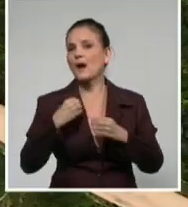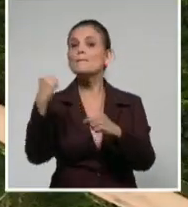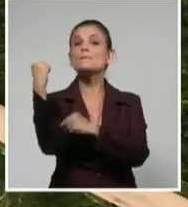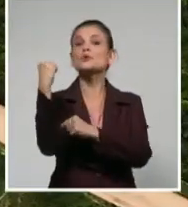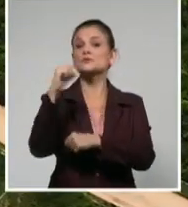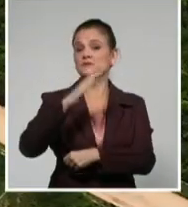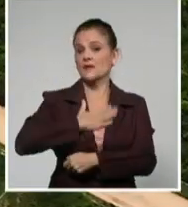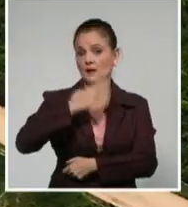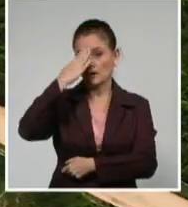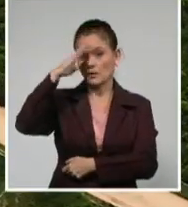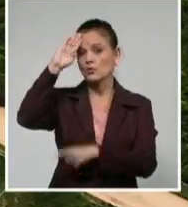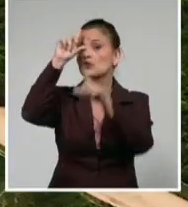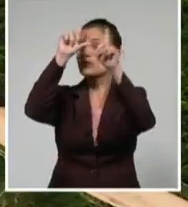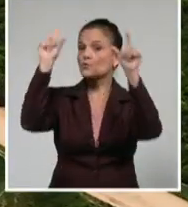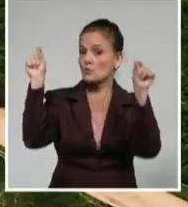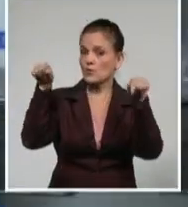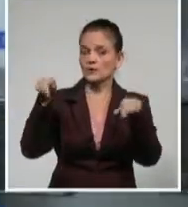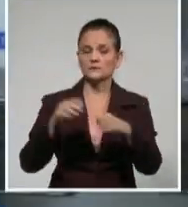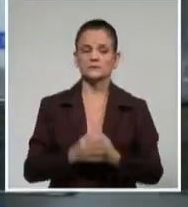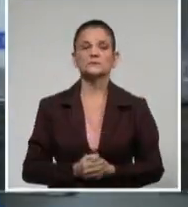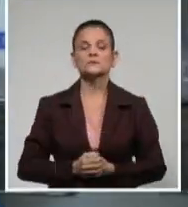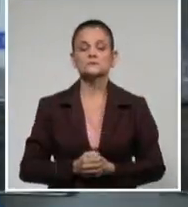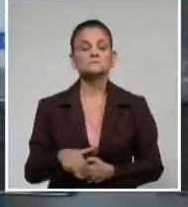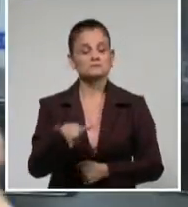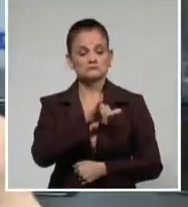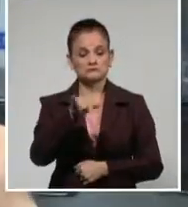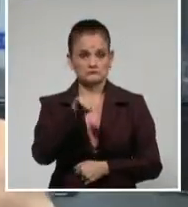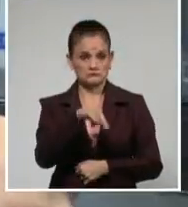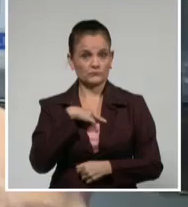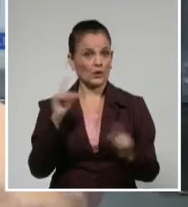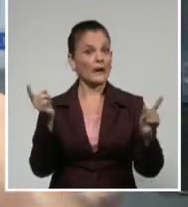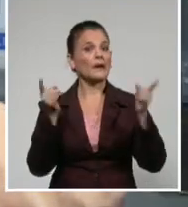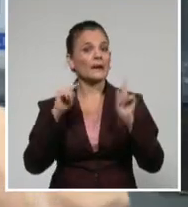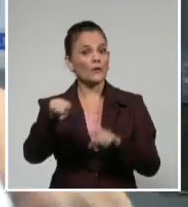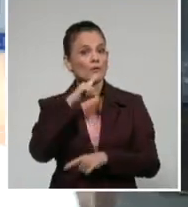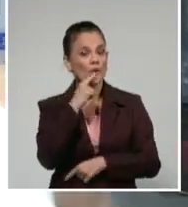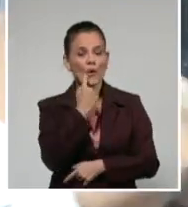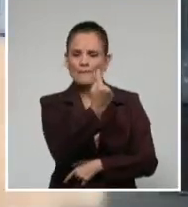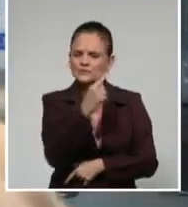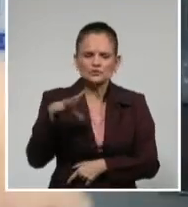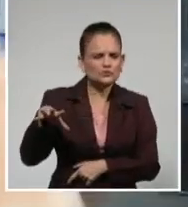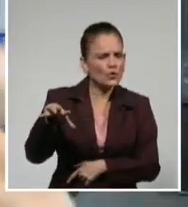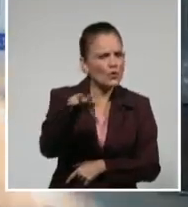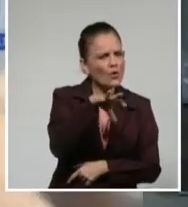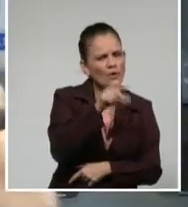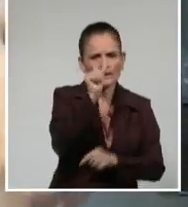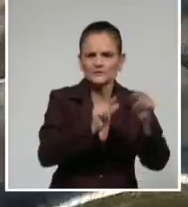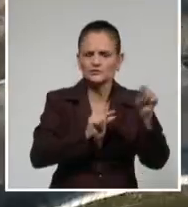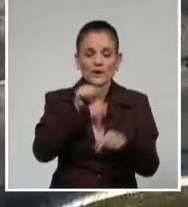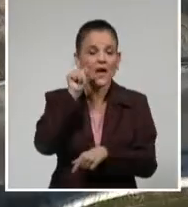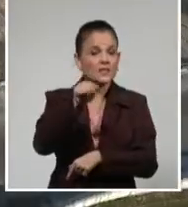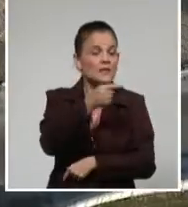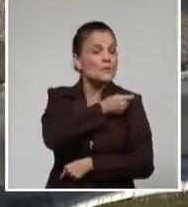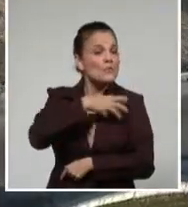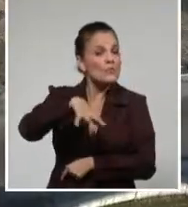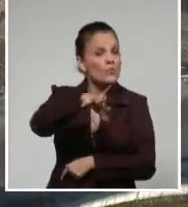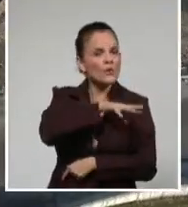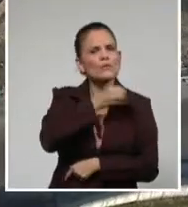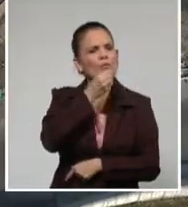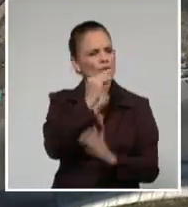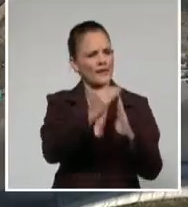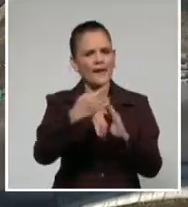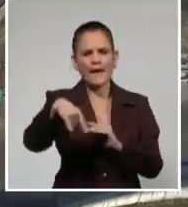cuenta el país. Como se dijo en la sesión, cada cubana y cubano en sus viviendas puede